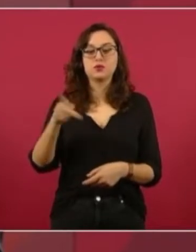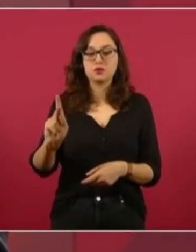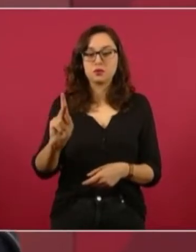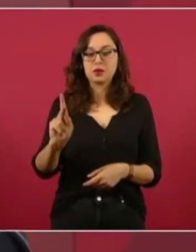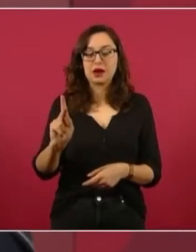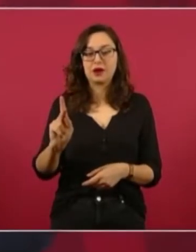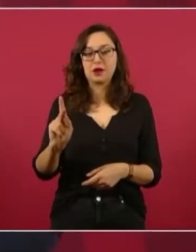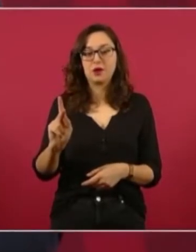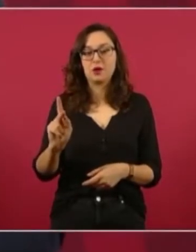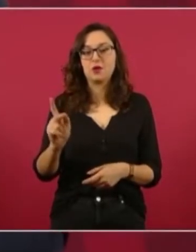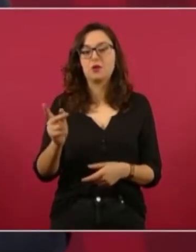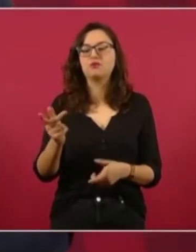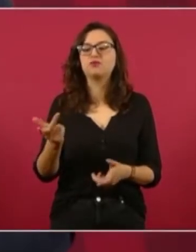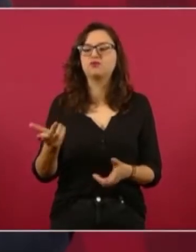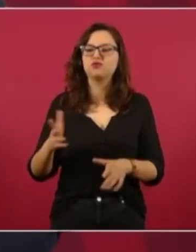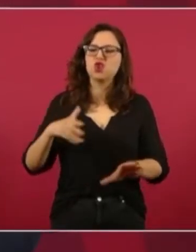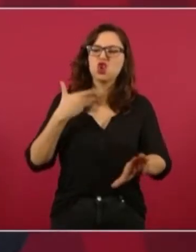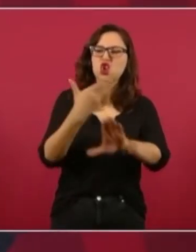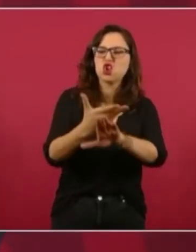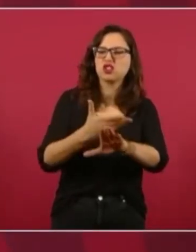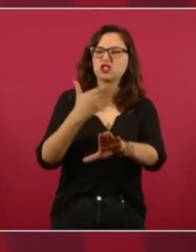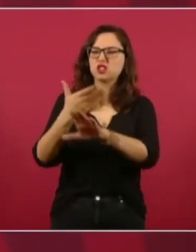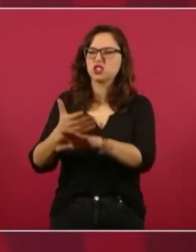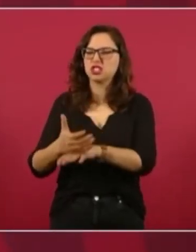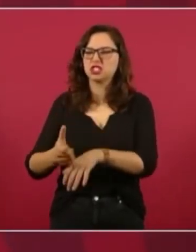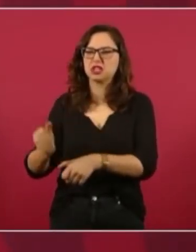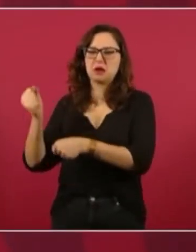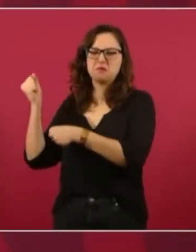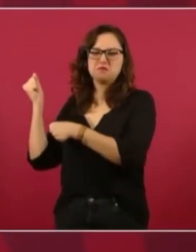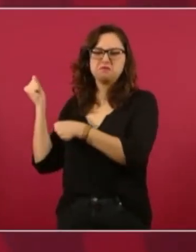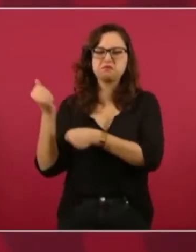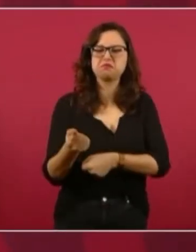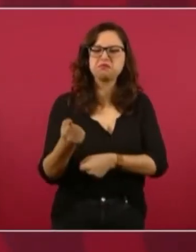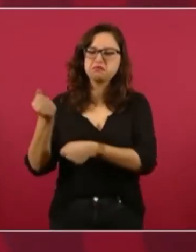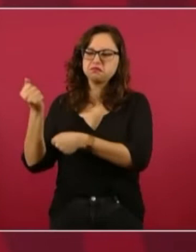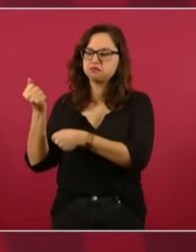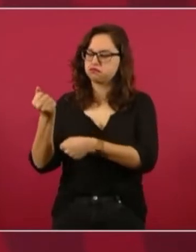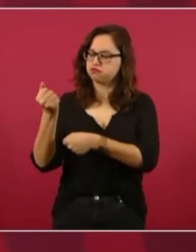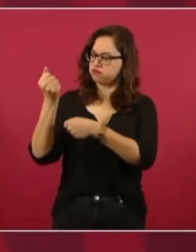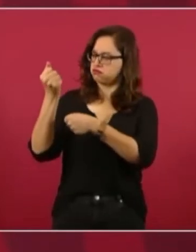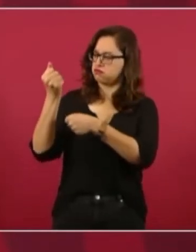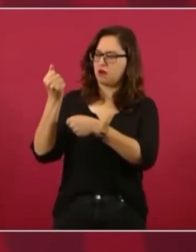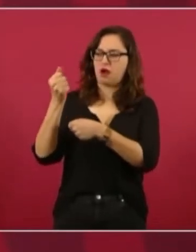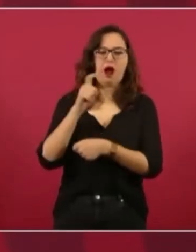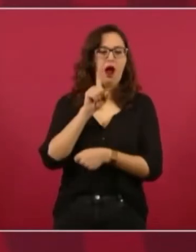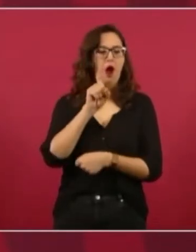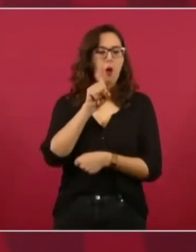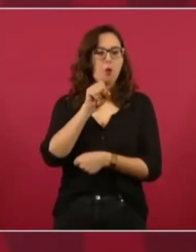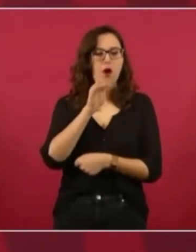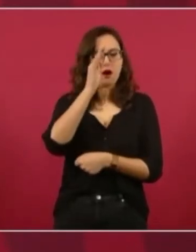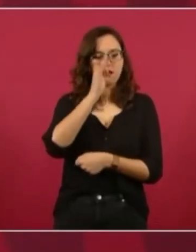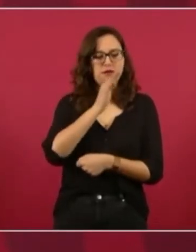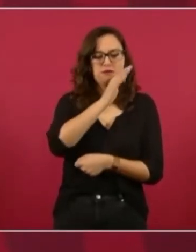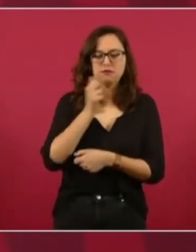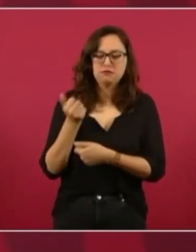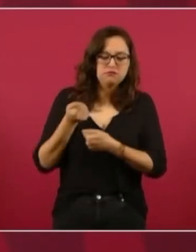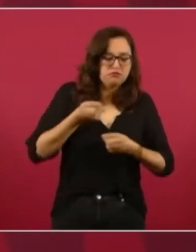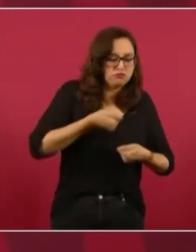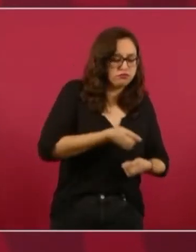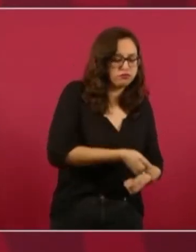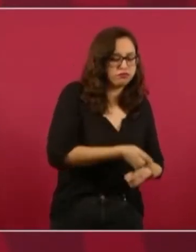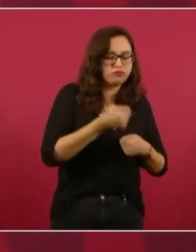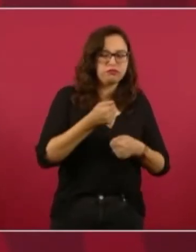en agua bendita antes de clavarlo por la